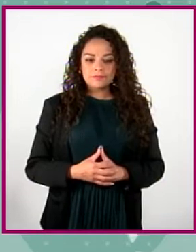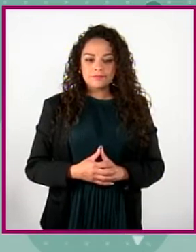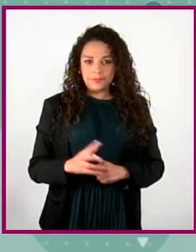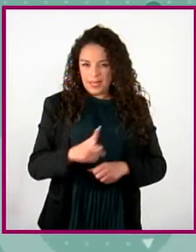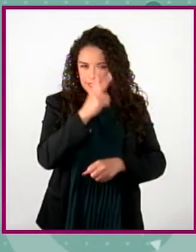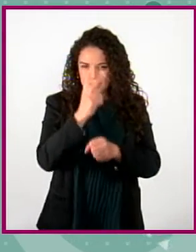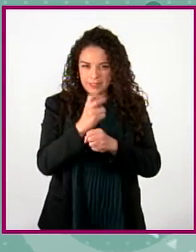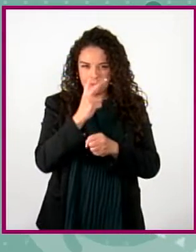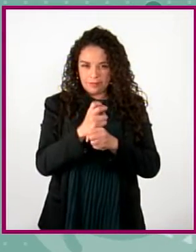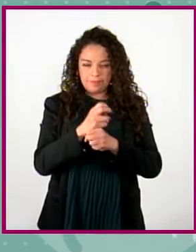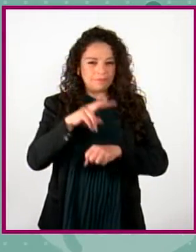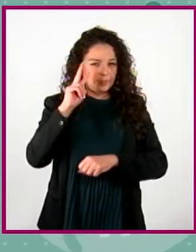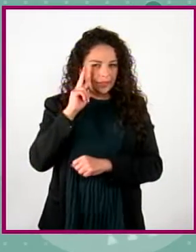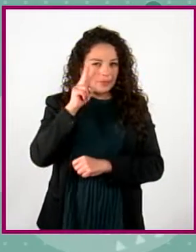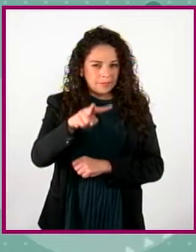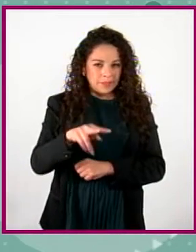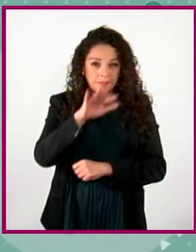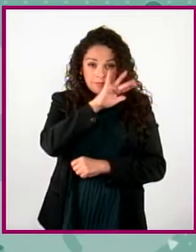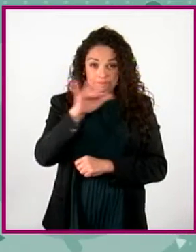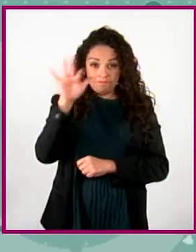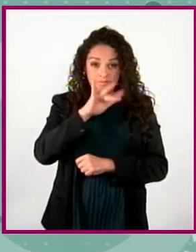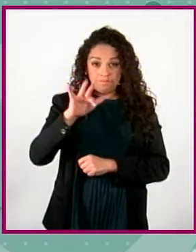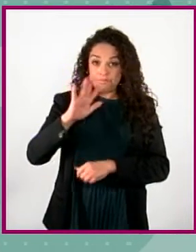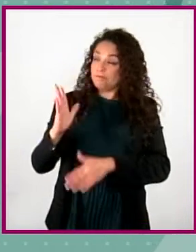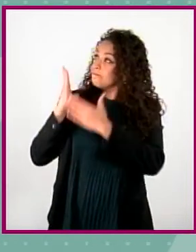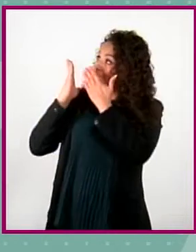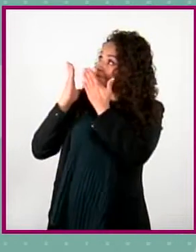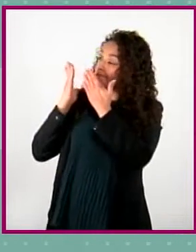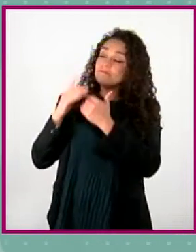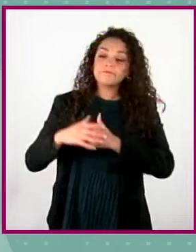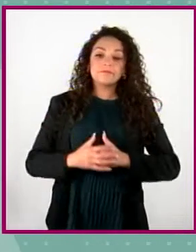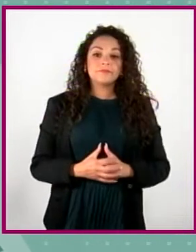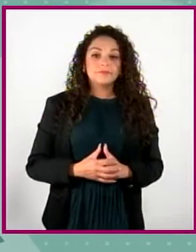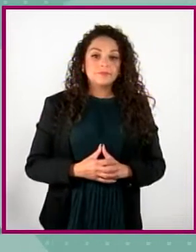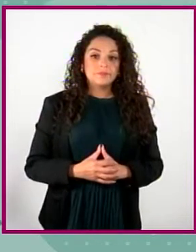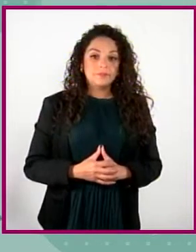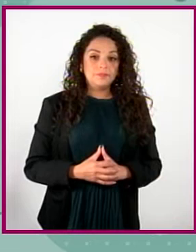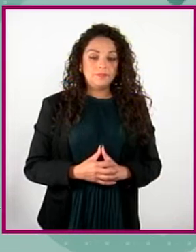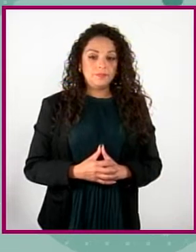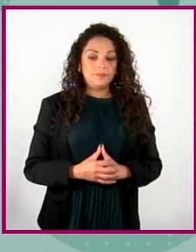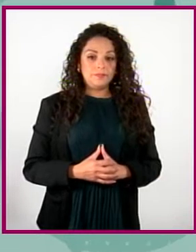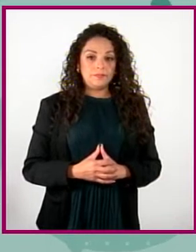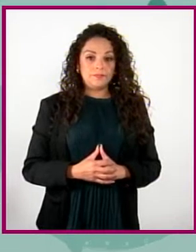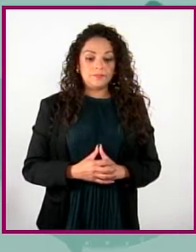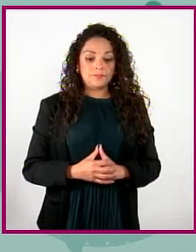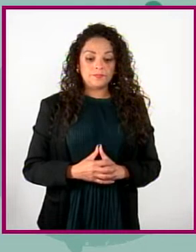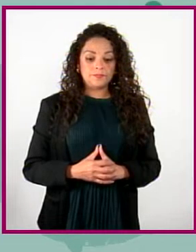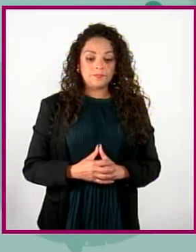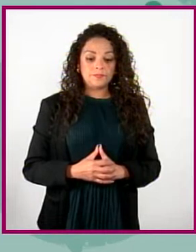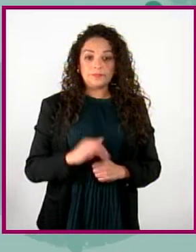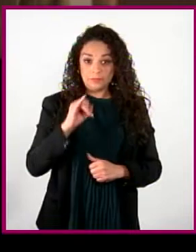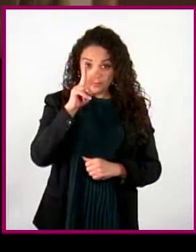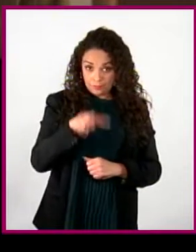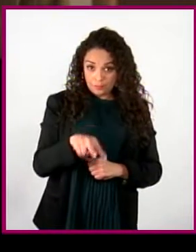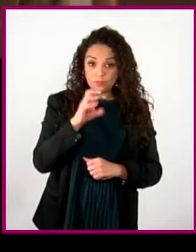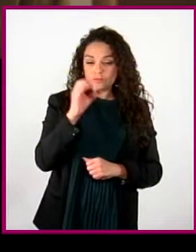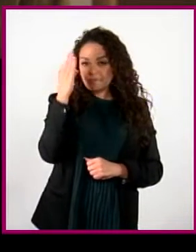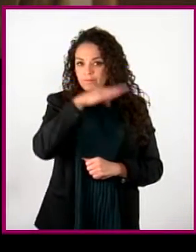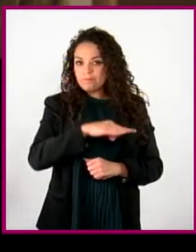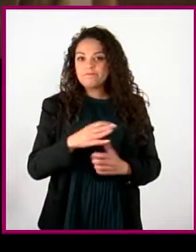afirmación. ¿Es común que los hombres de mi familia lloren cuando les pasa algo triste o frustrante? ¿Cierto o falso?